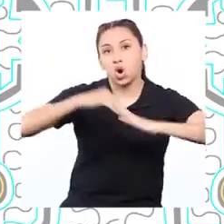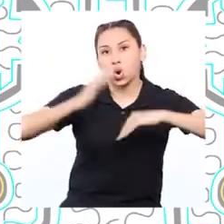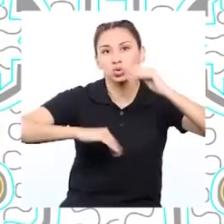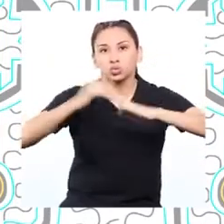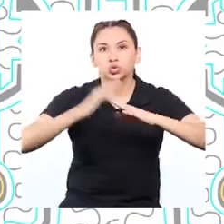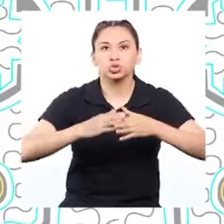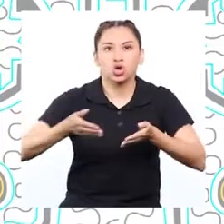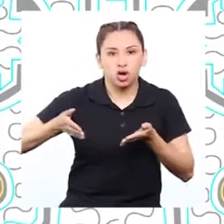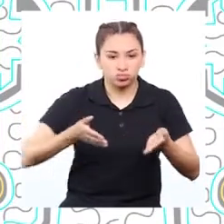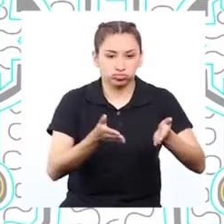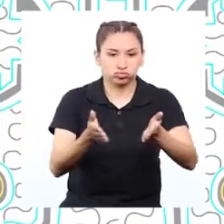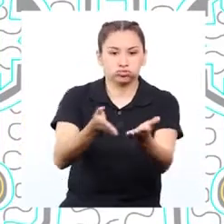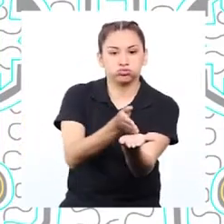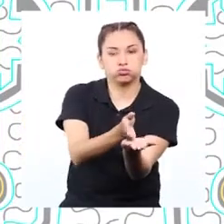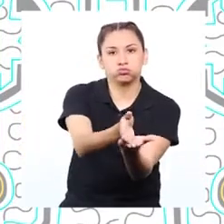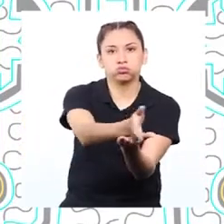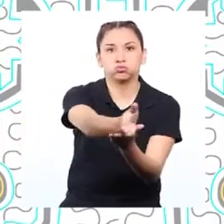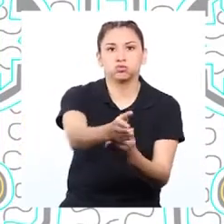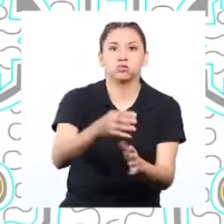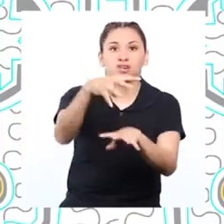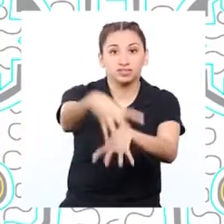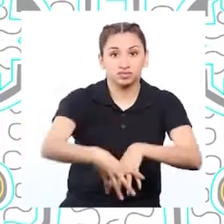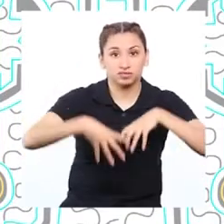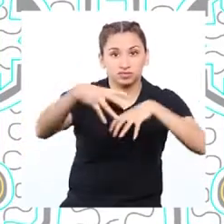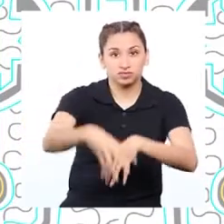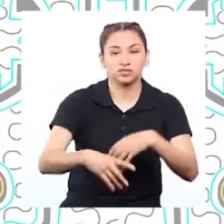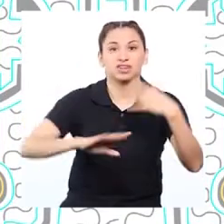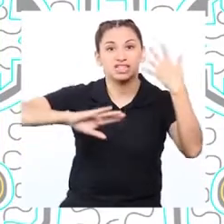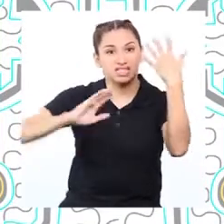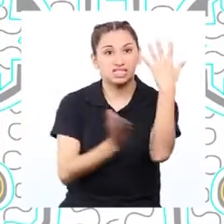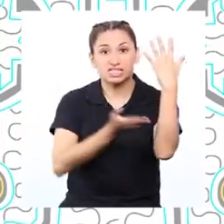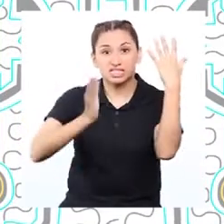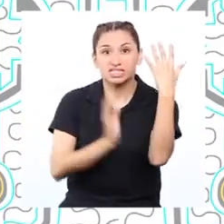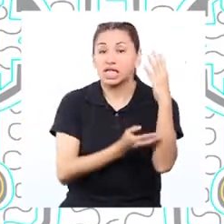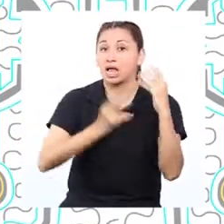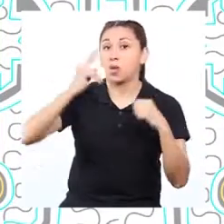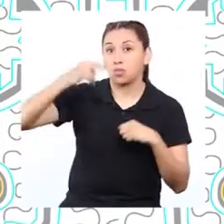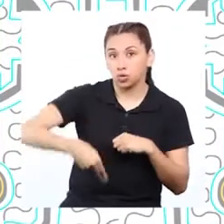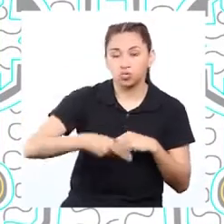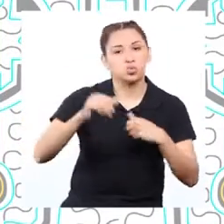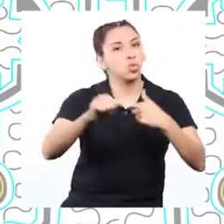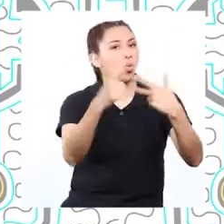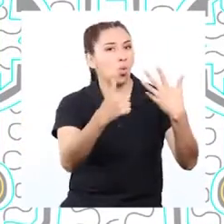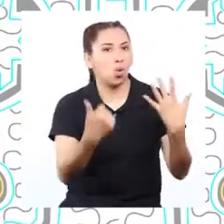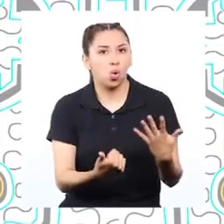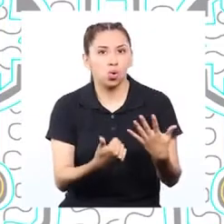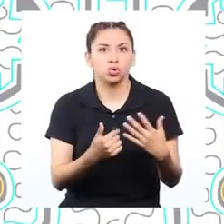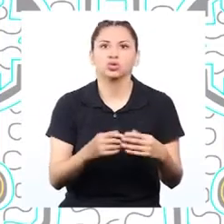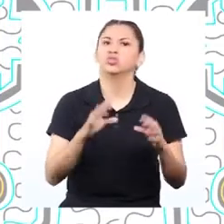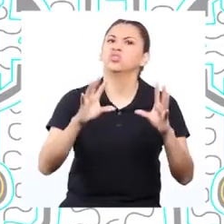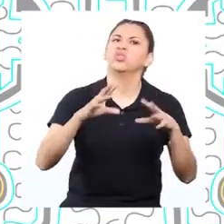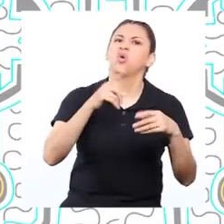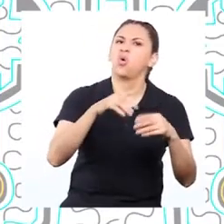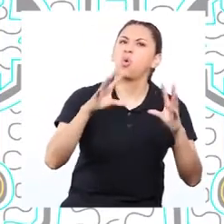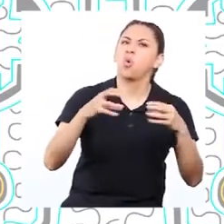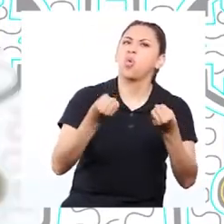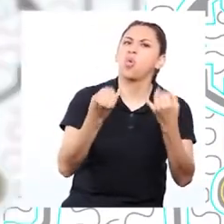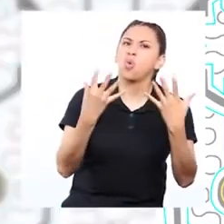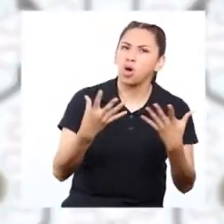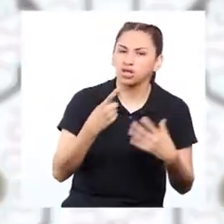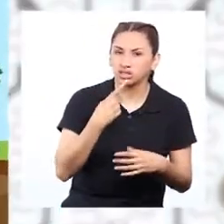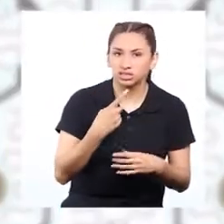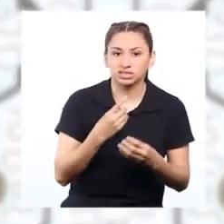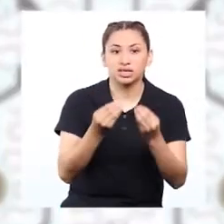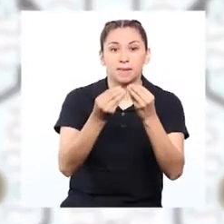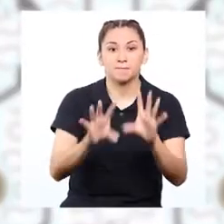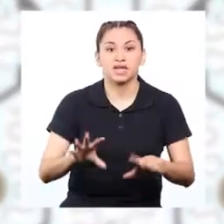construcción de carreteras, la agricultura, la tala ilegal, entre otros. ¿Cuál es el resultado de la deforestación?